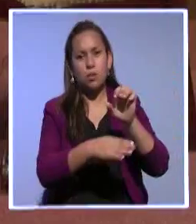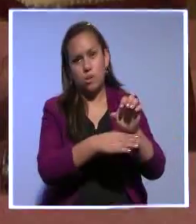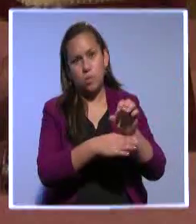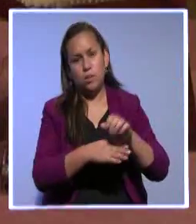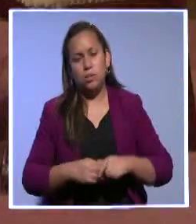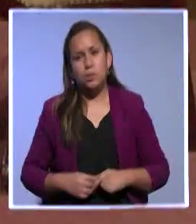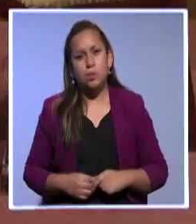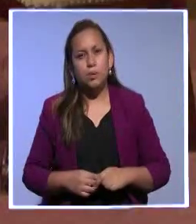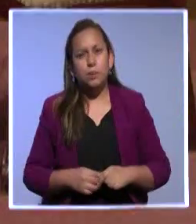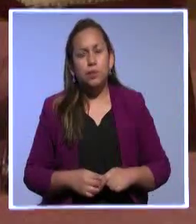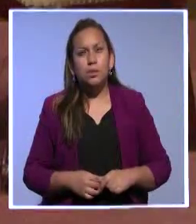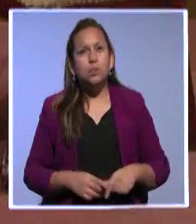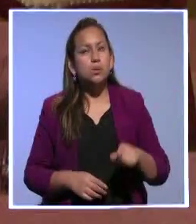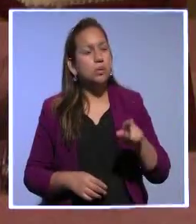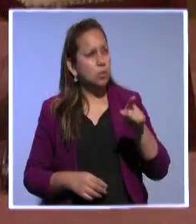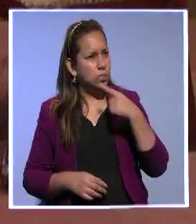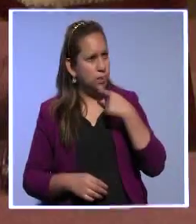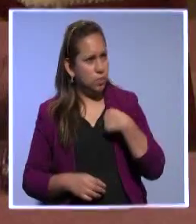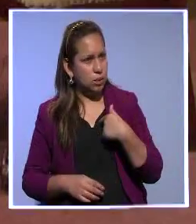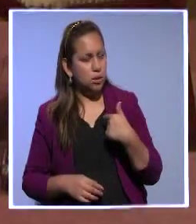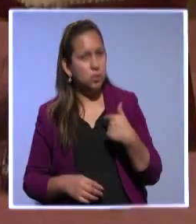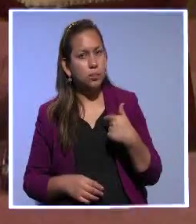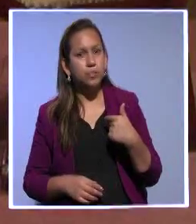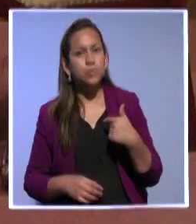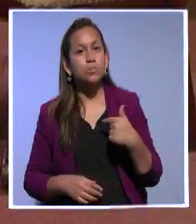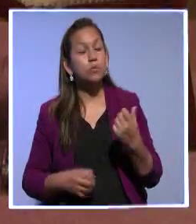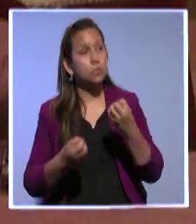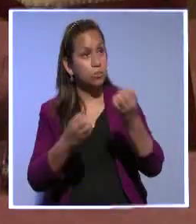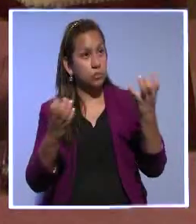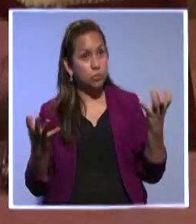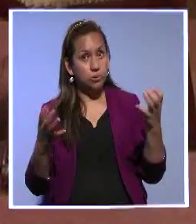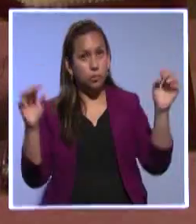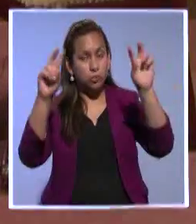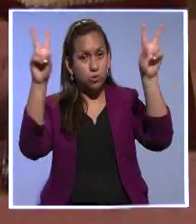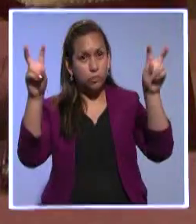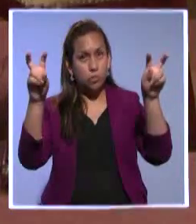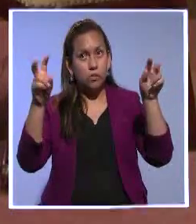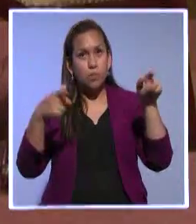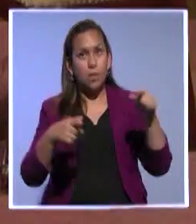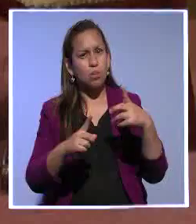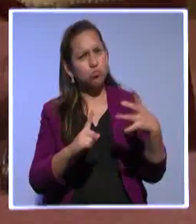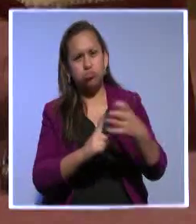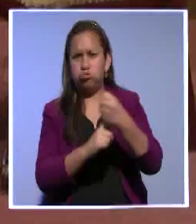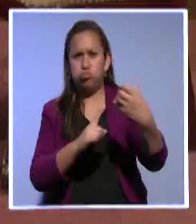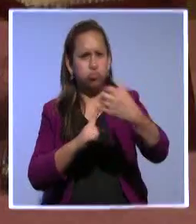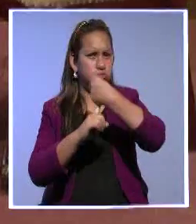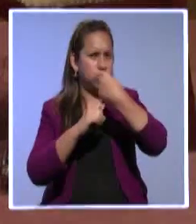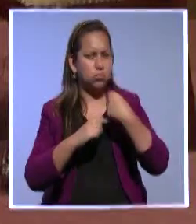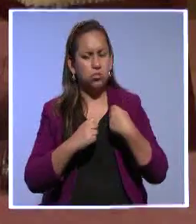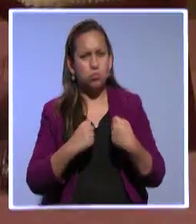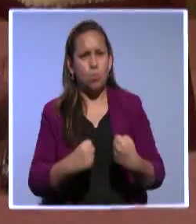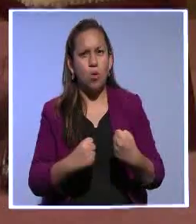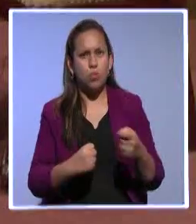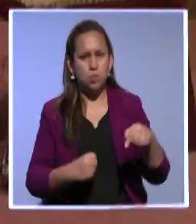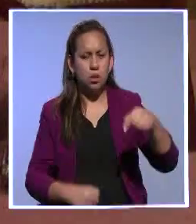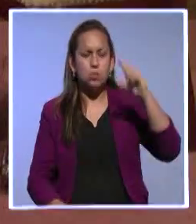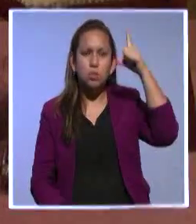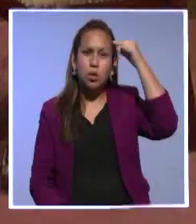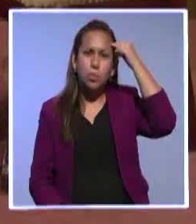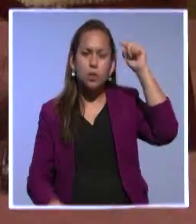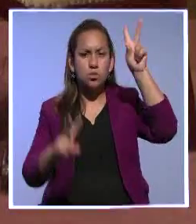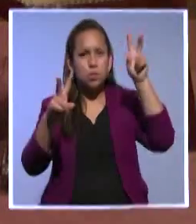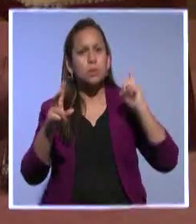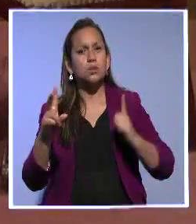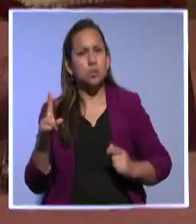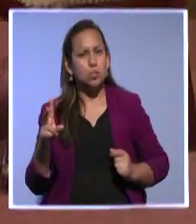pero usted ha hecho referencia a varios aspectos en los cuales evidentemente ha habido logros importantes por parte de ese gobierno, lo que tiene que ver con salud,